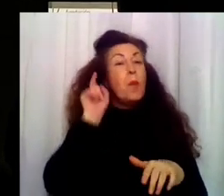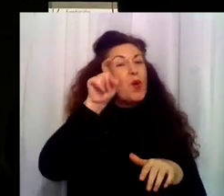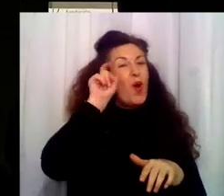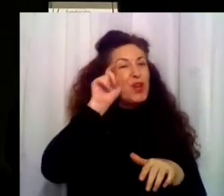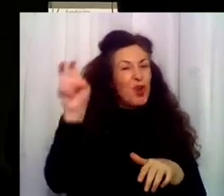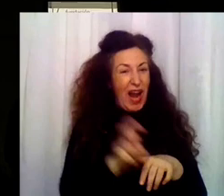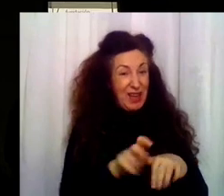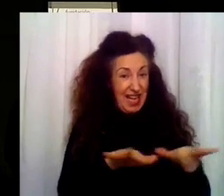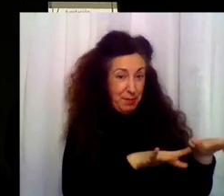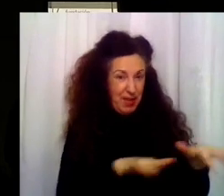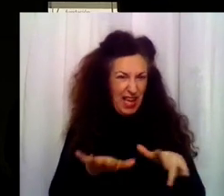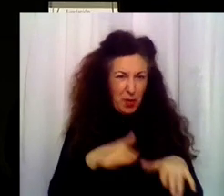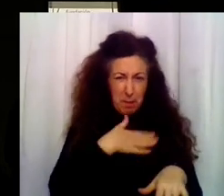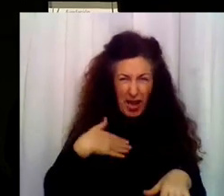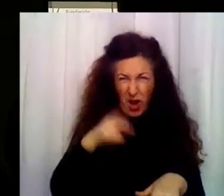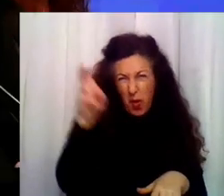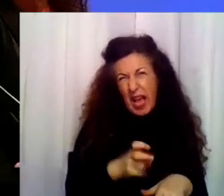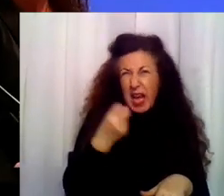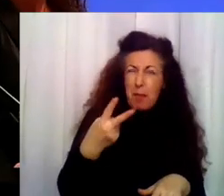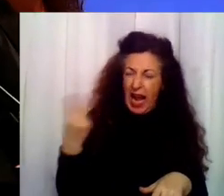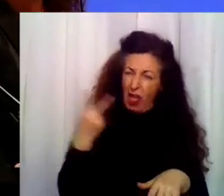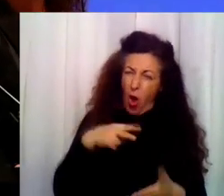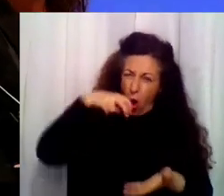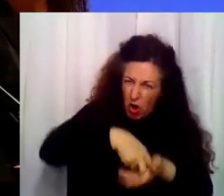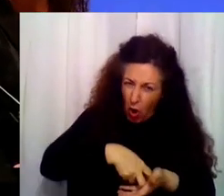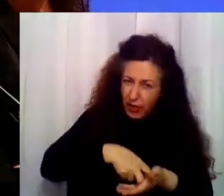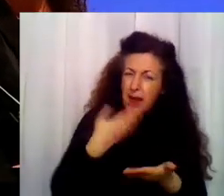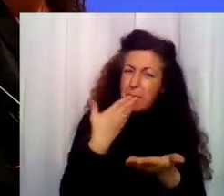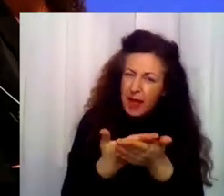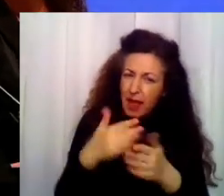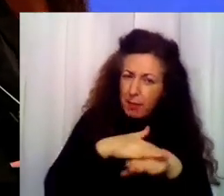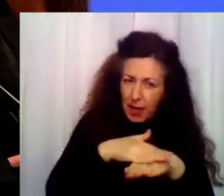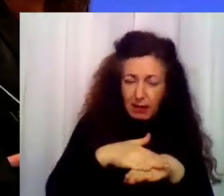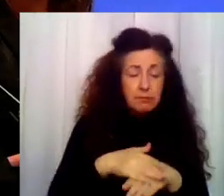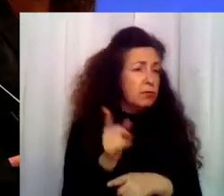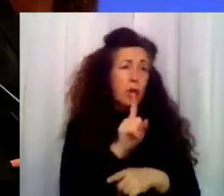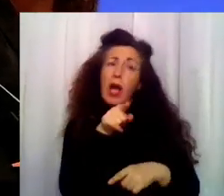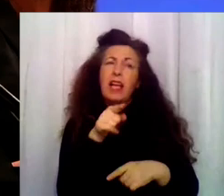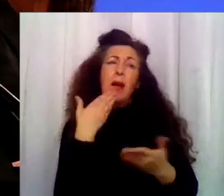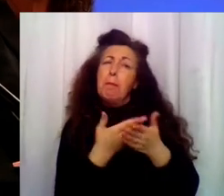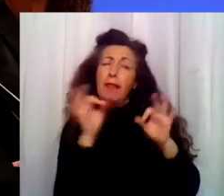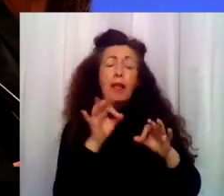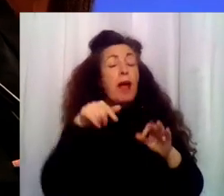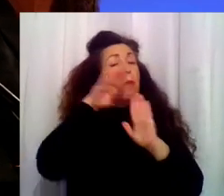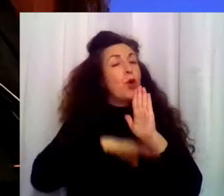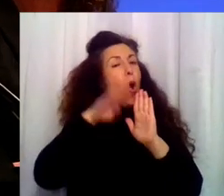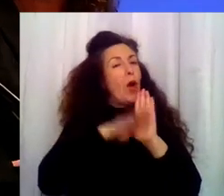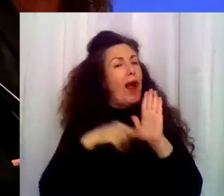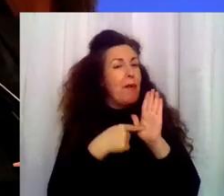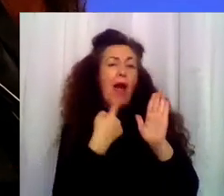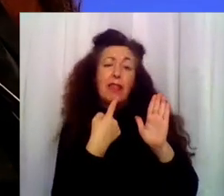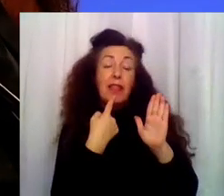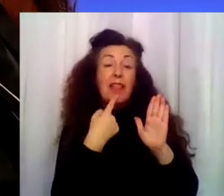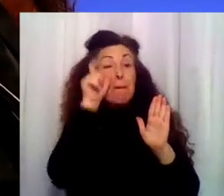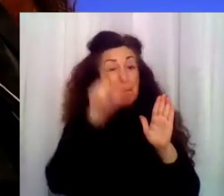nosotros? ¿Que nos pongamos de rodillas? ¿Para qué ha venido? Ella no quiere nada. Esto forma parte del programa. Y es muy importante enfrentarse con quien hemos hecho